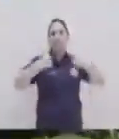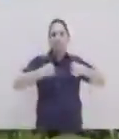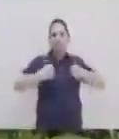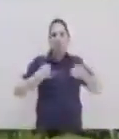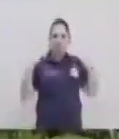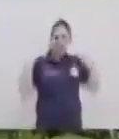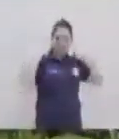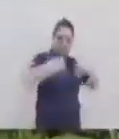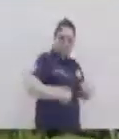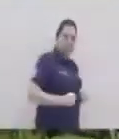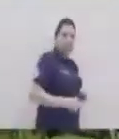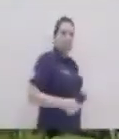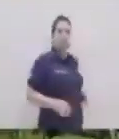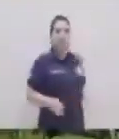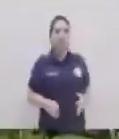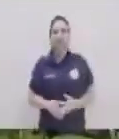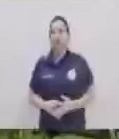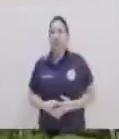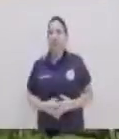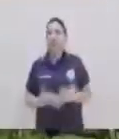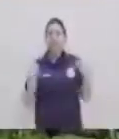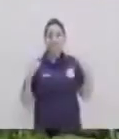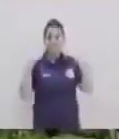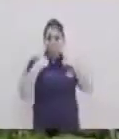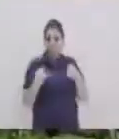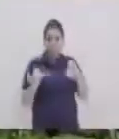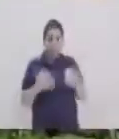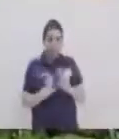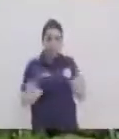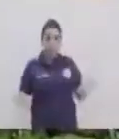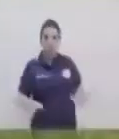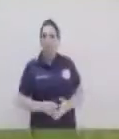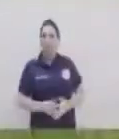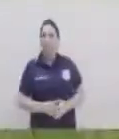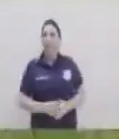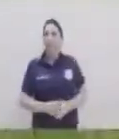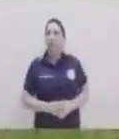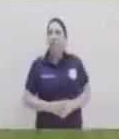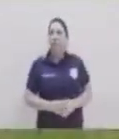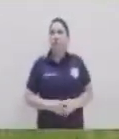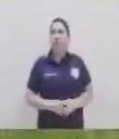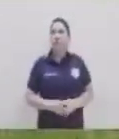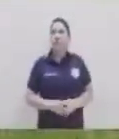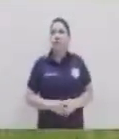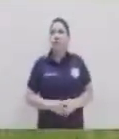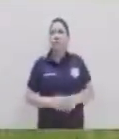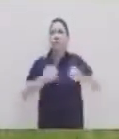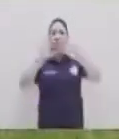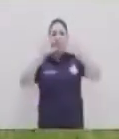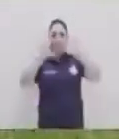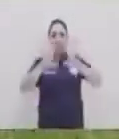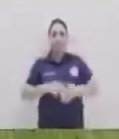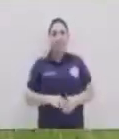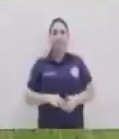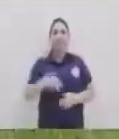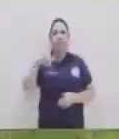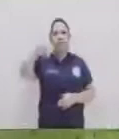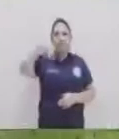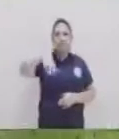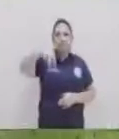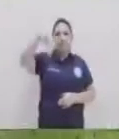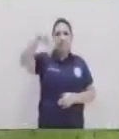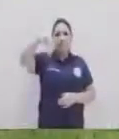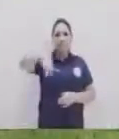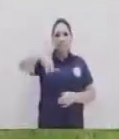y no la vamos a colocar ya colocada la mochila vamos a realizar 10